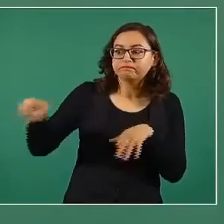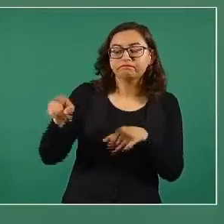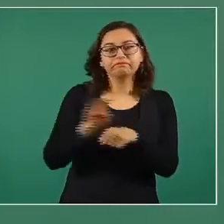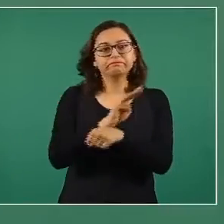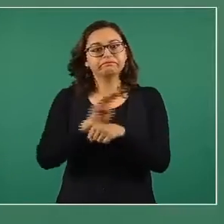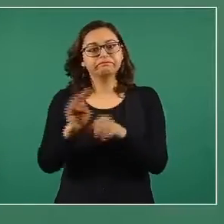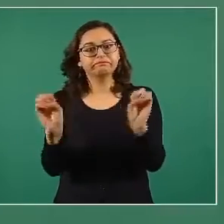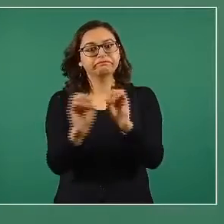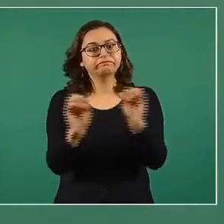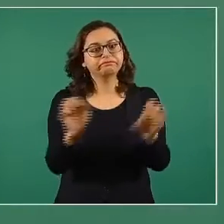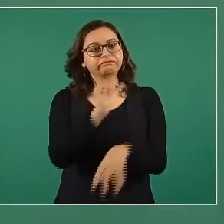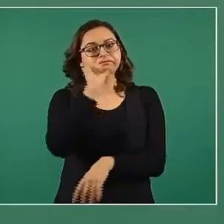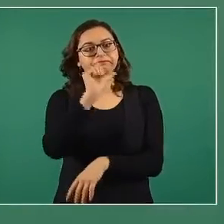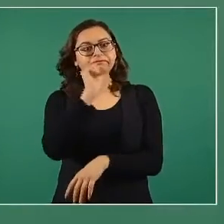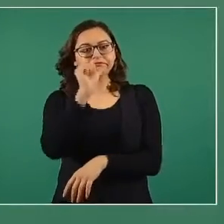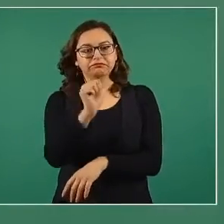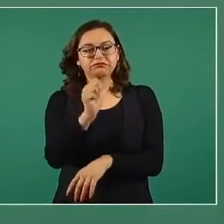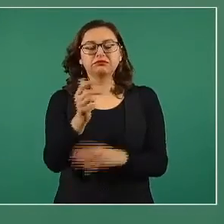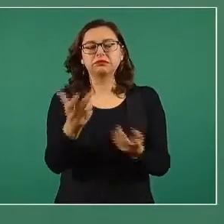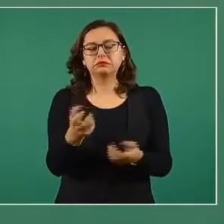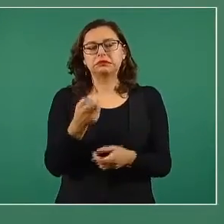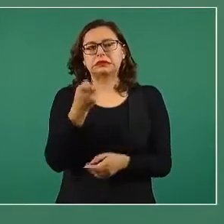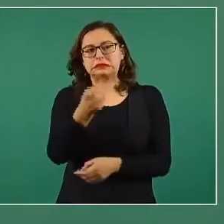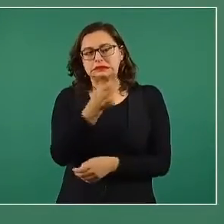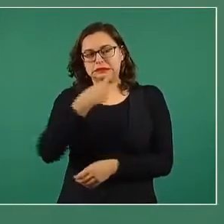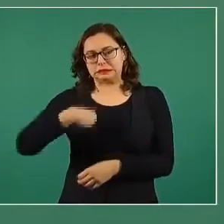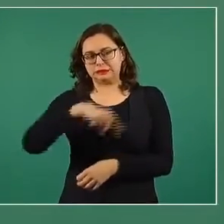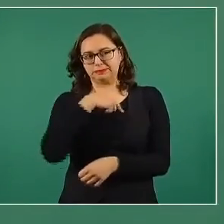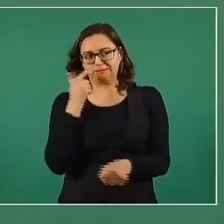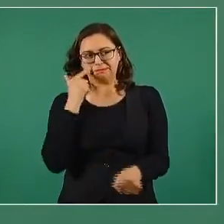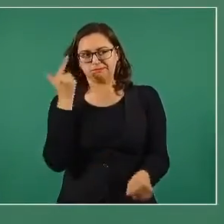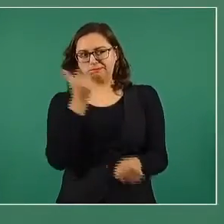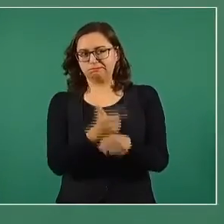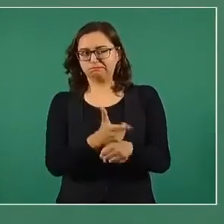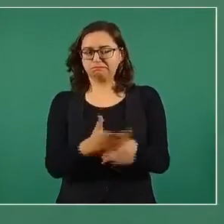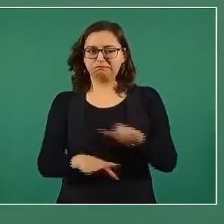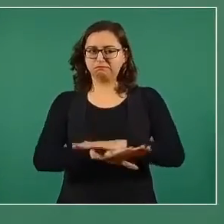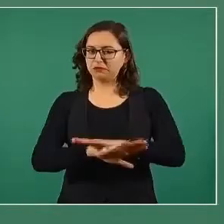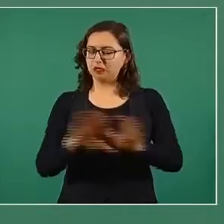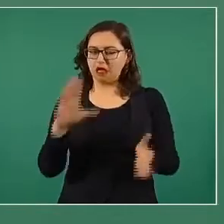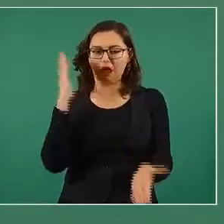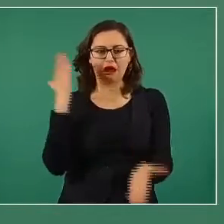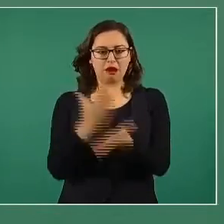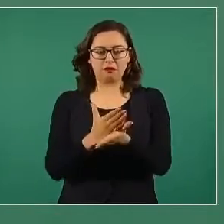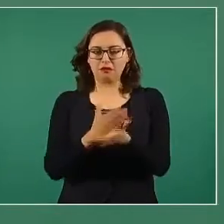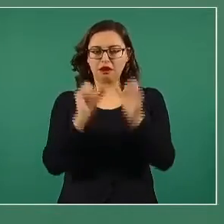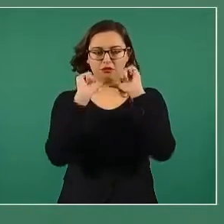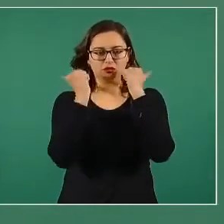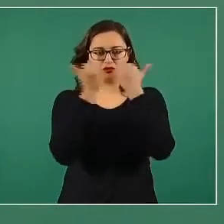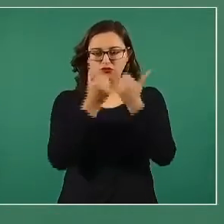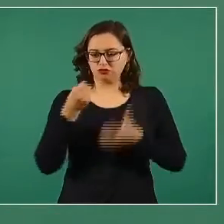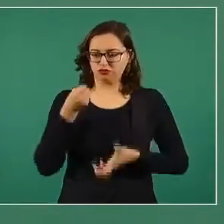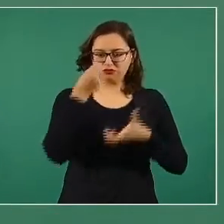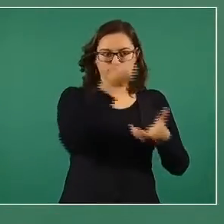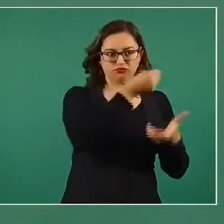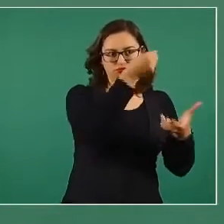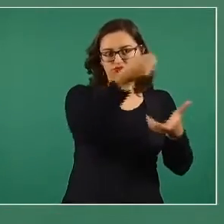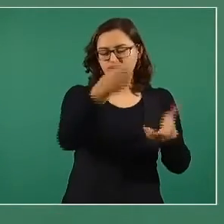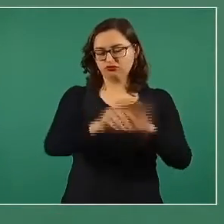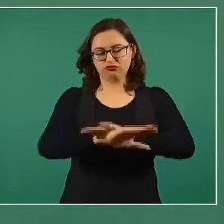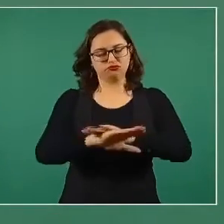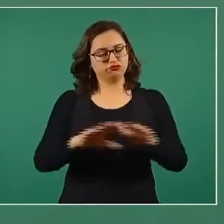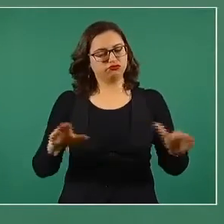Por eso decidimos no entregar apoyo a asociaciones civiles,